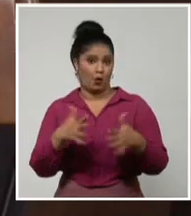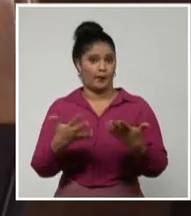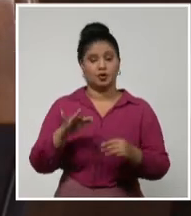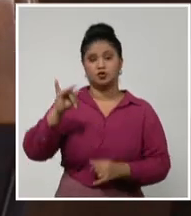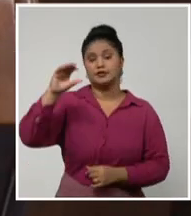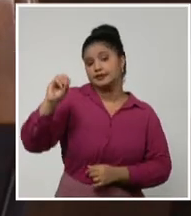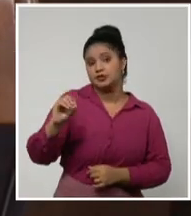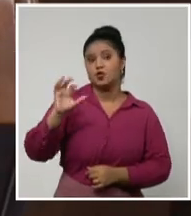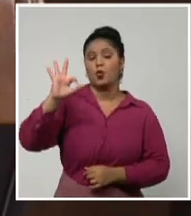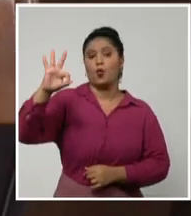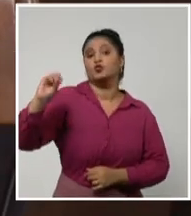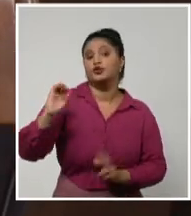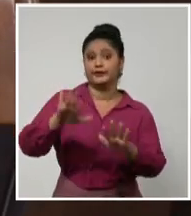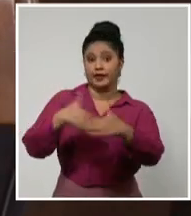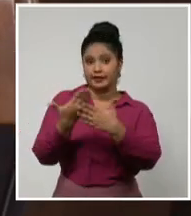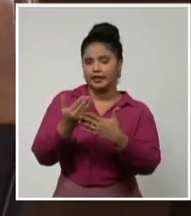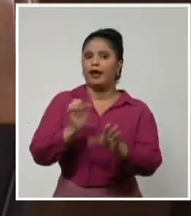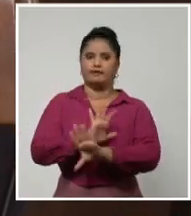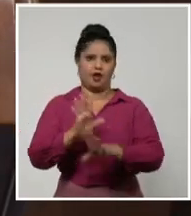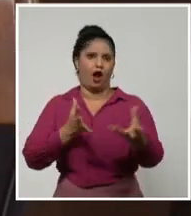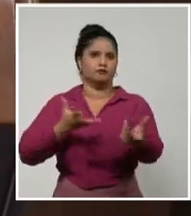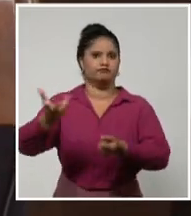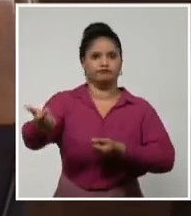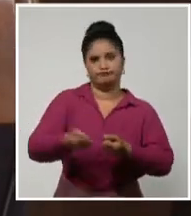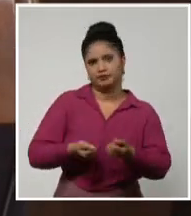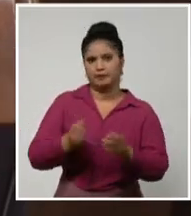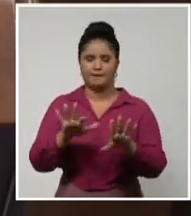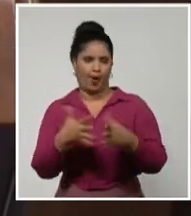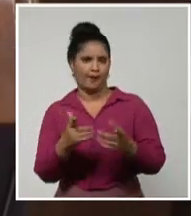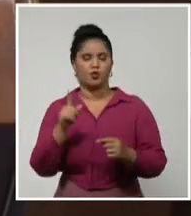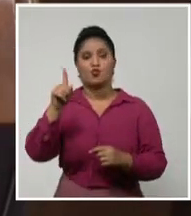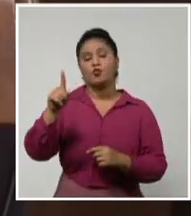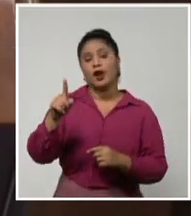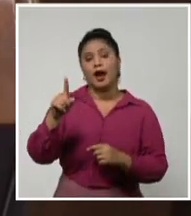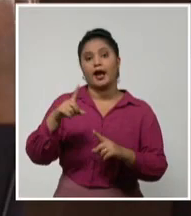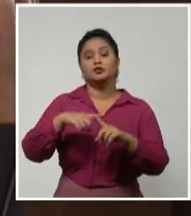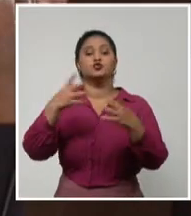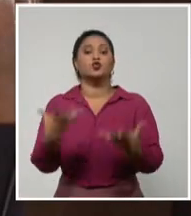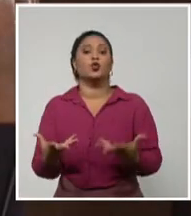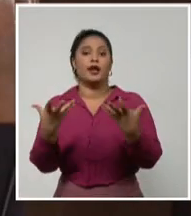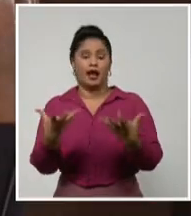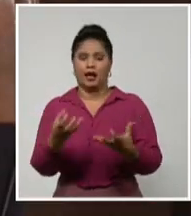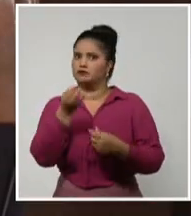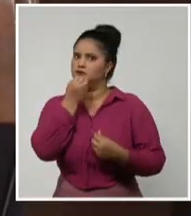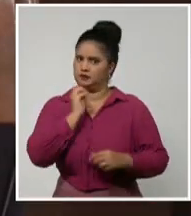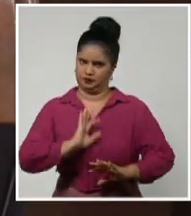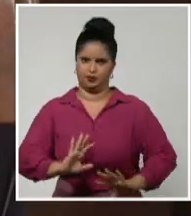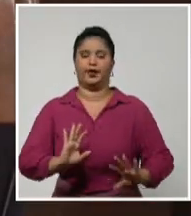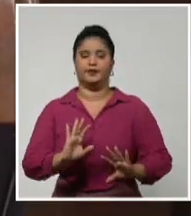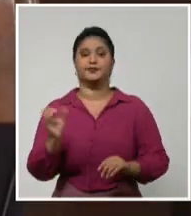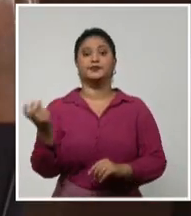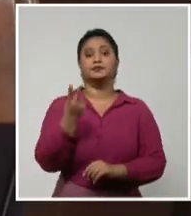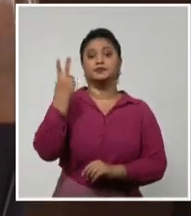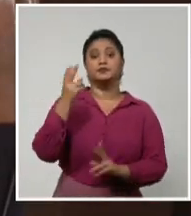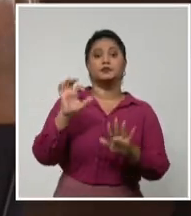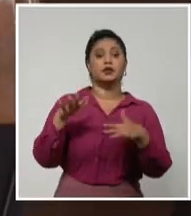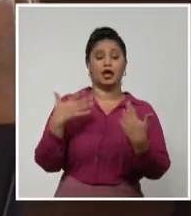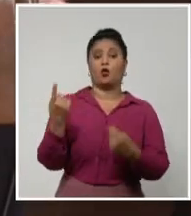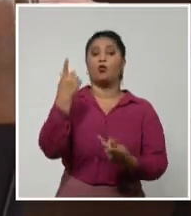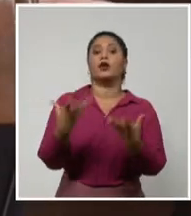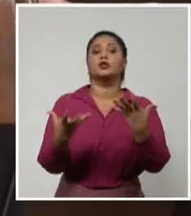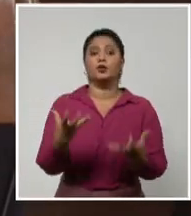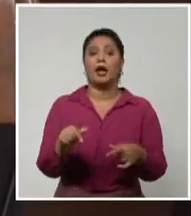aproximadamente una tonelada por hectárea, pero puede llegar hasta 3 toneladas por hectárea. Pero segundo, porque esa tonelada, si nos quedamos en una tonelada, nos está